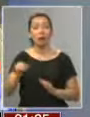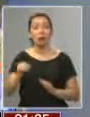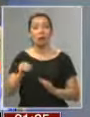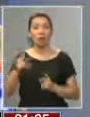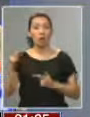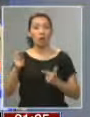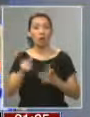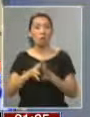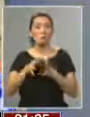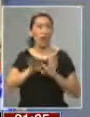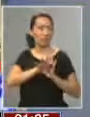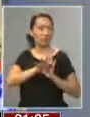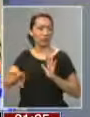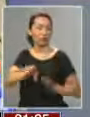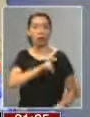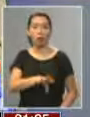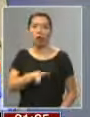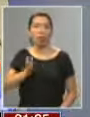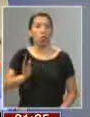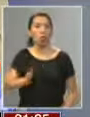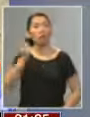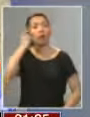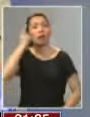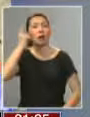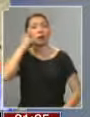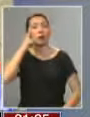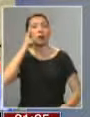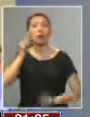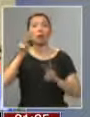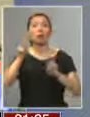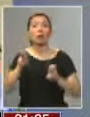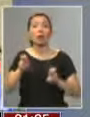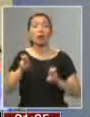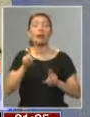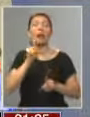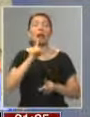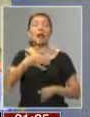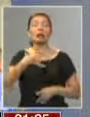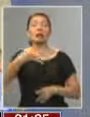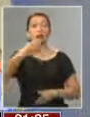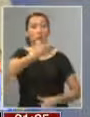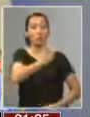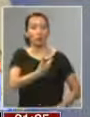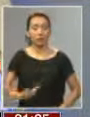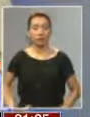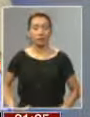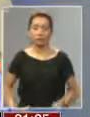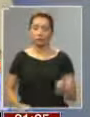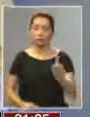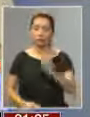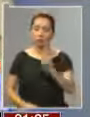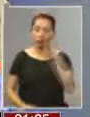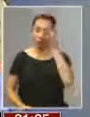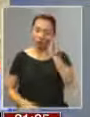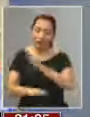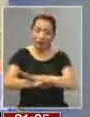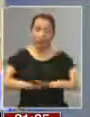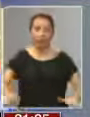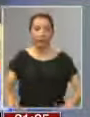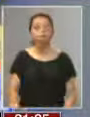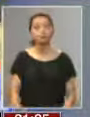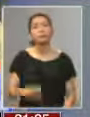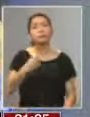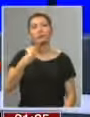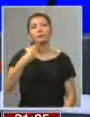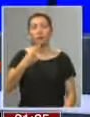repudiado en Chile. Y siguen pensando en que el tema es quién es candidato presidencial. No entienden nada. Señor Emerson,